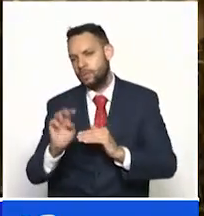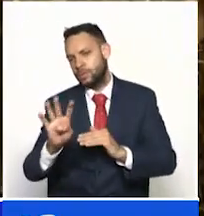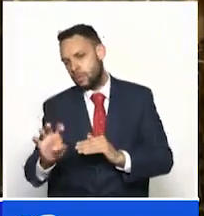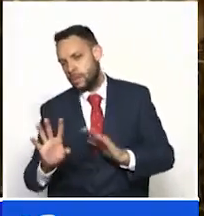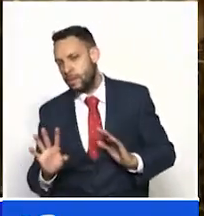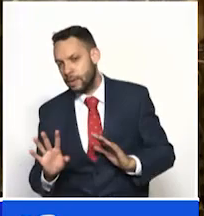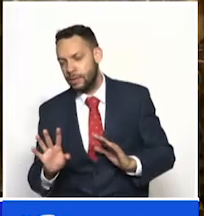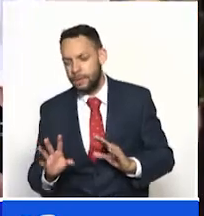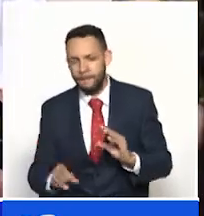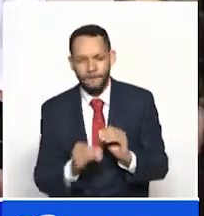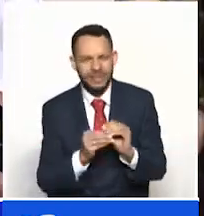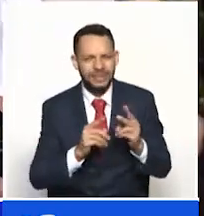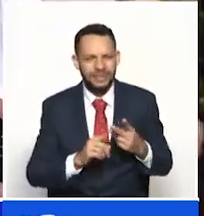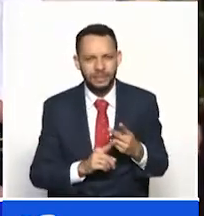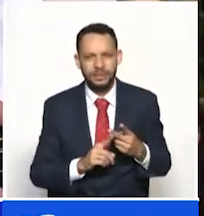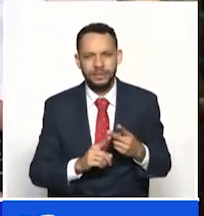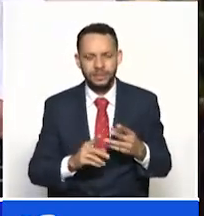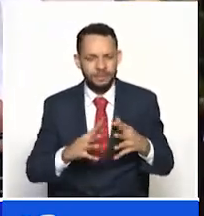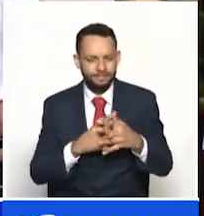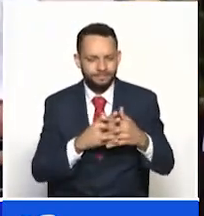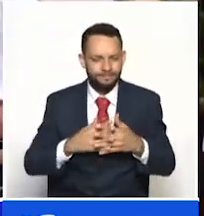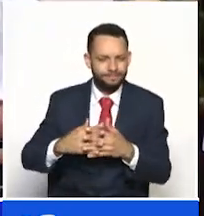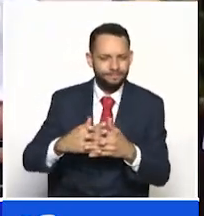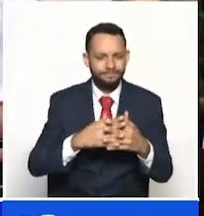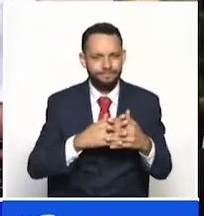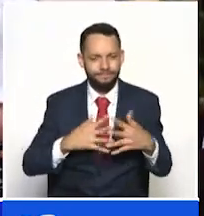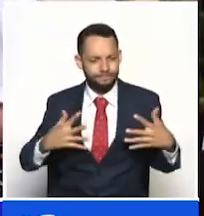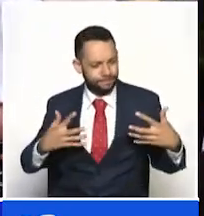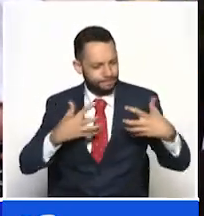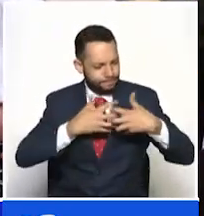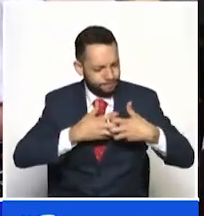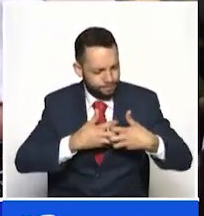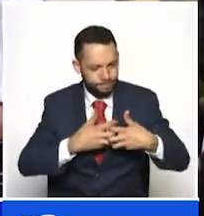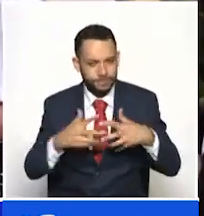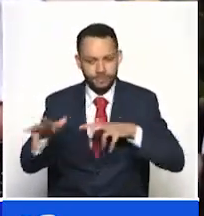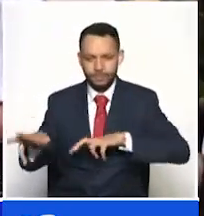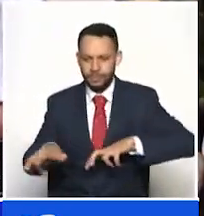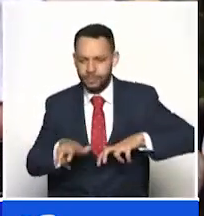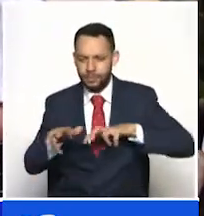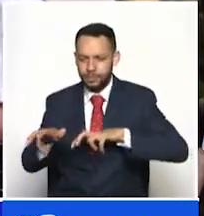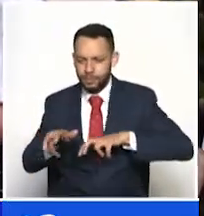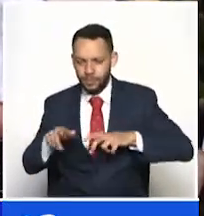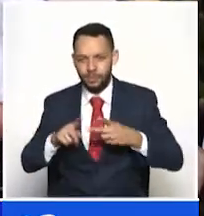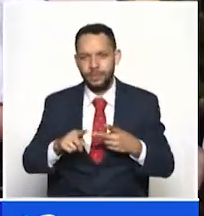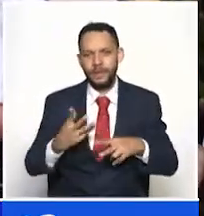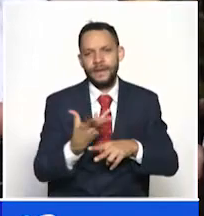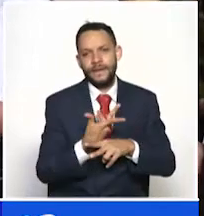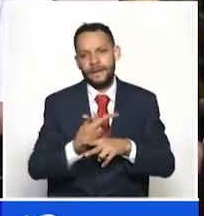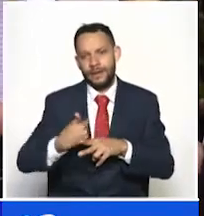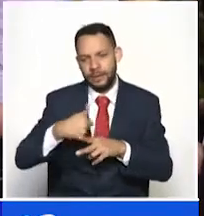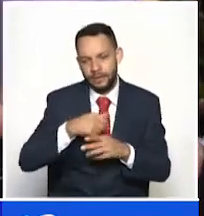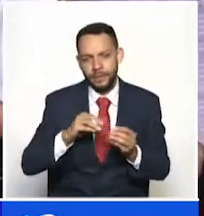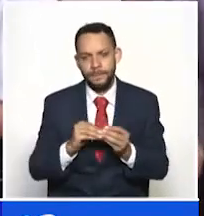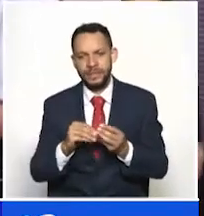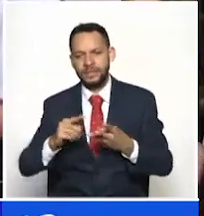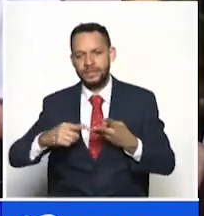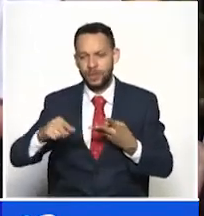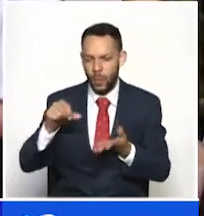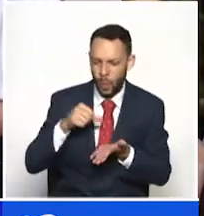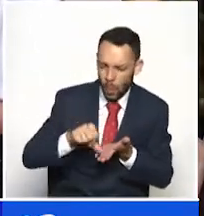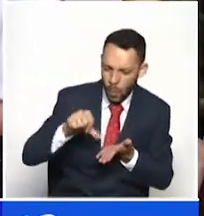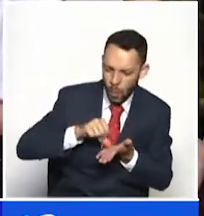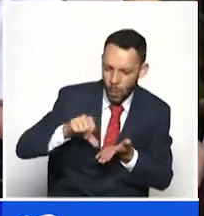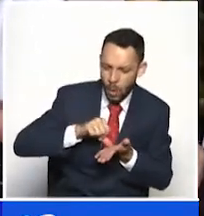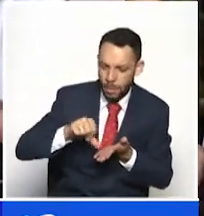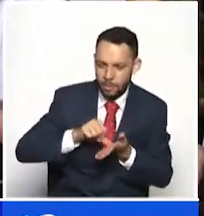integración además entre productores, artesanos y compradores y eso genera